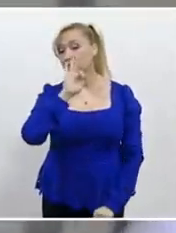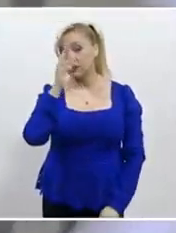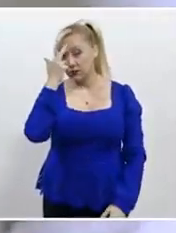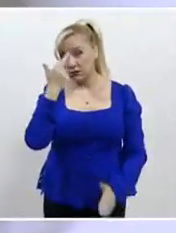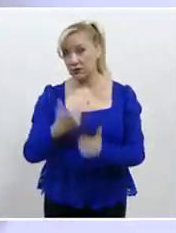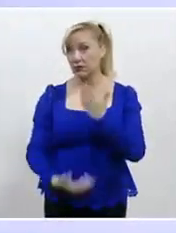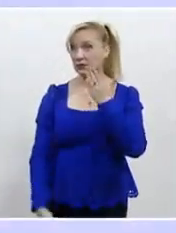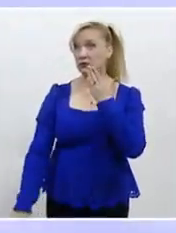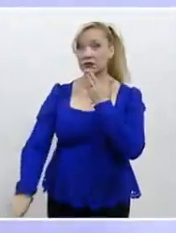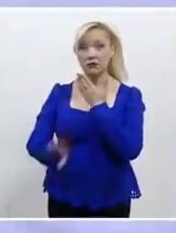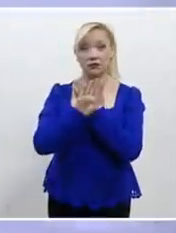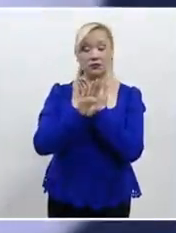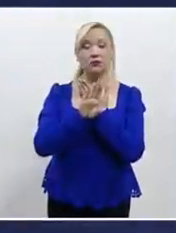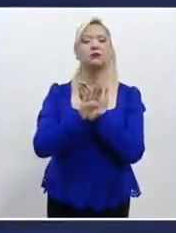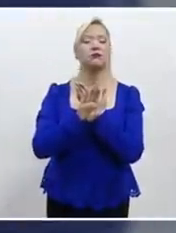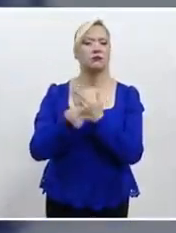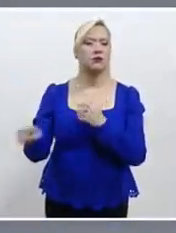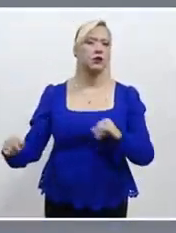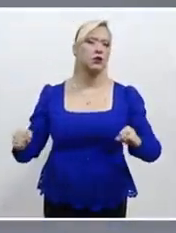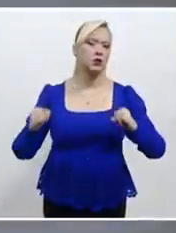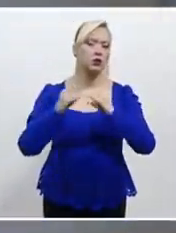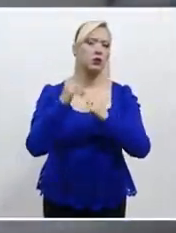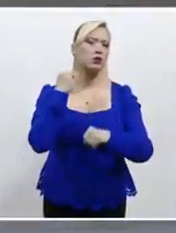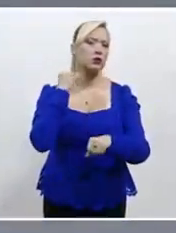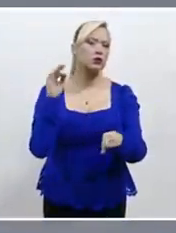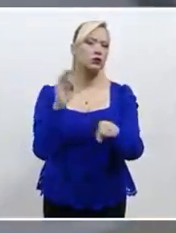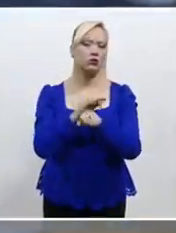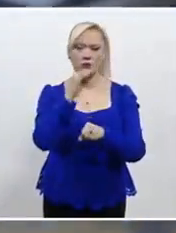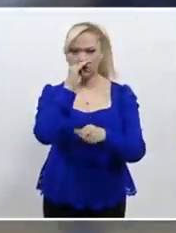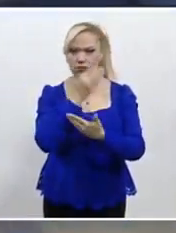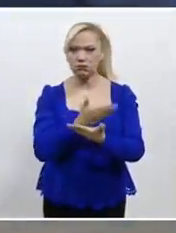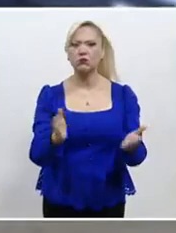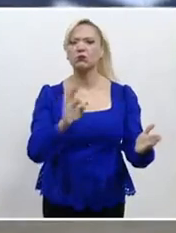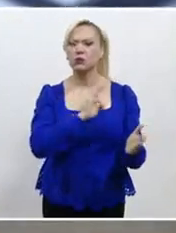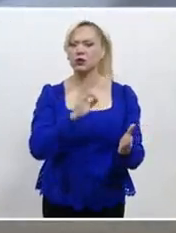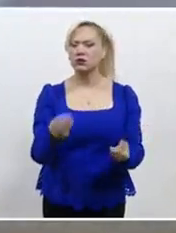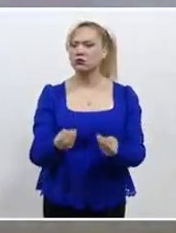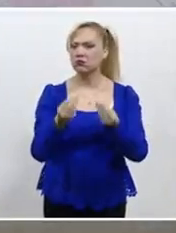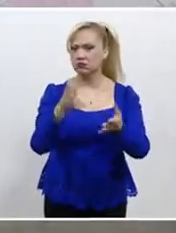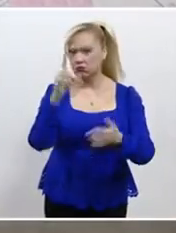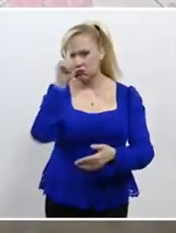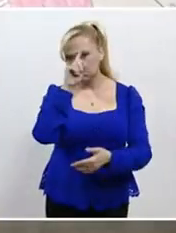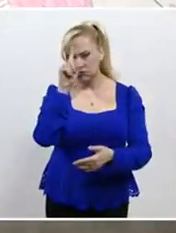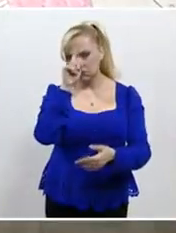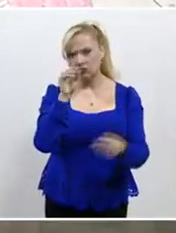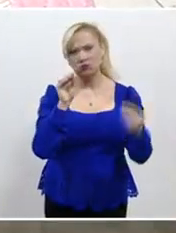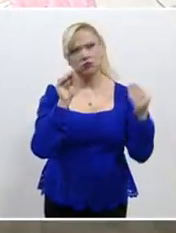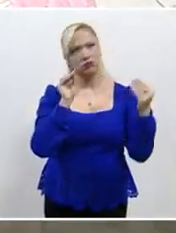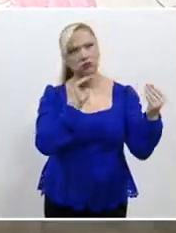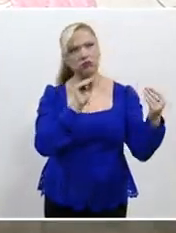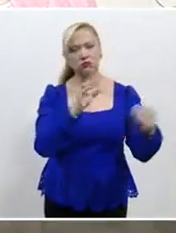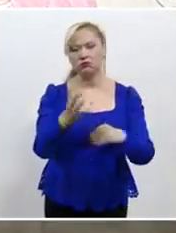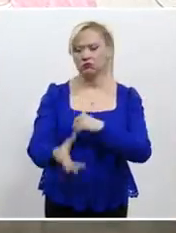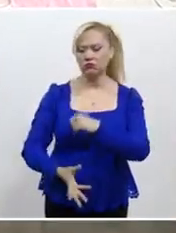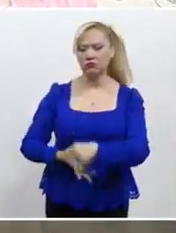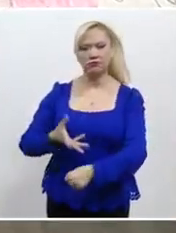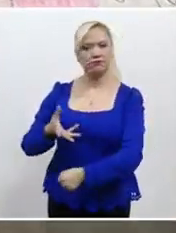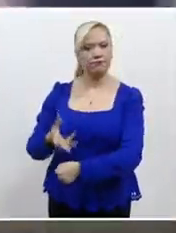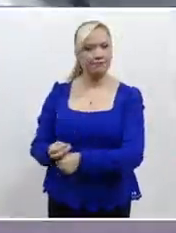violación a sus derechos, la Defensoría Pública Federal puede brindar asesoría con el fin de exigir su reparación.